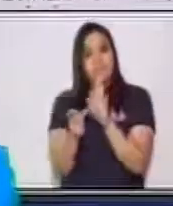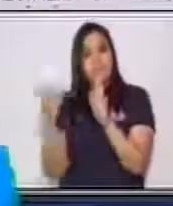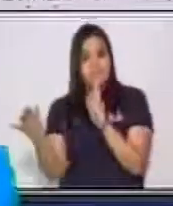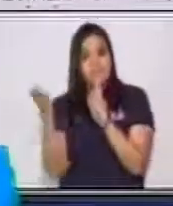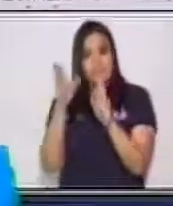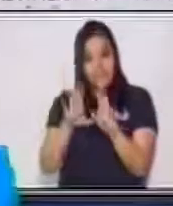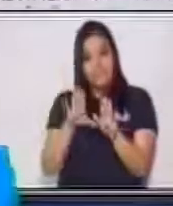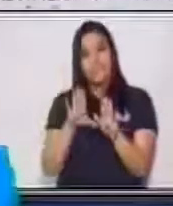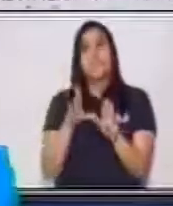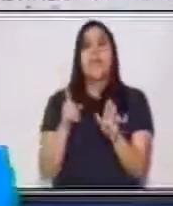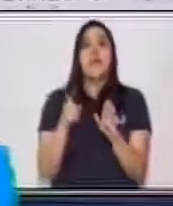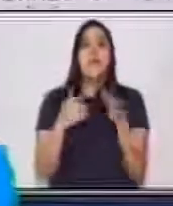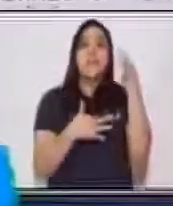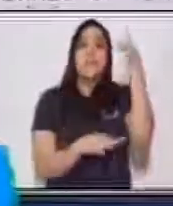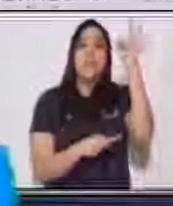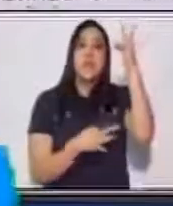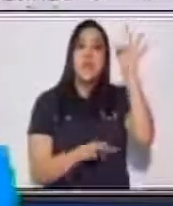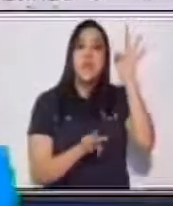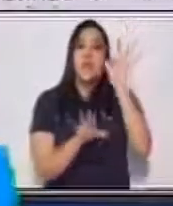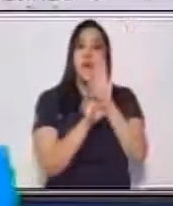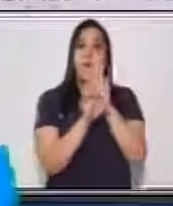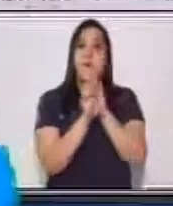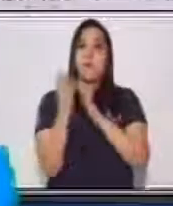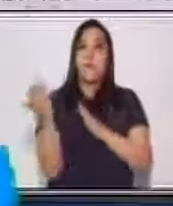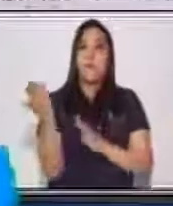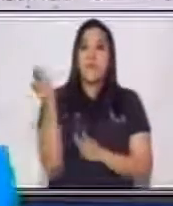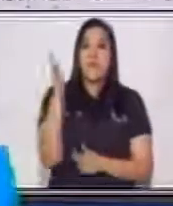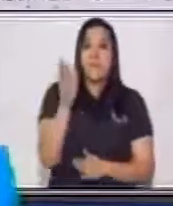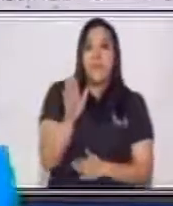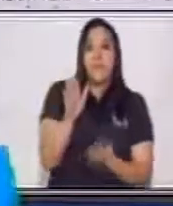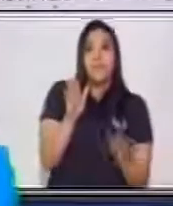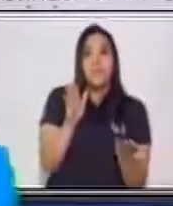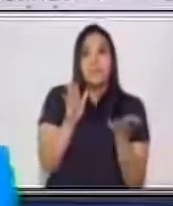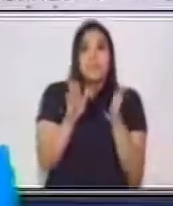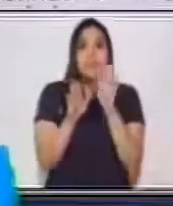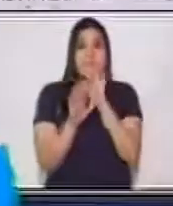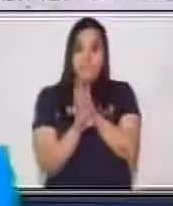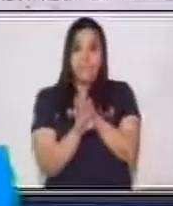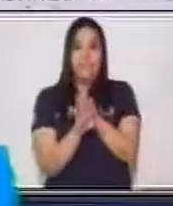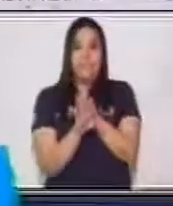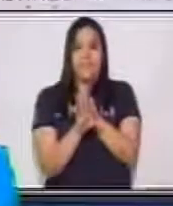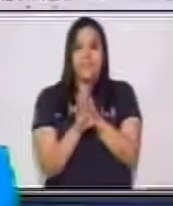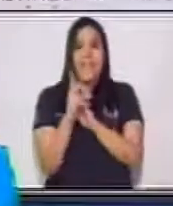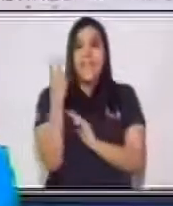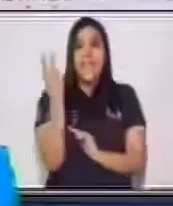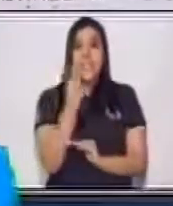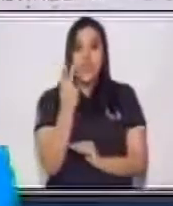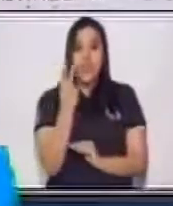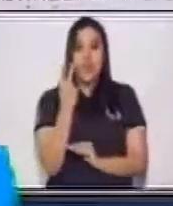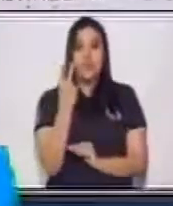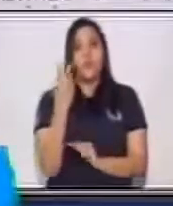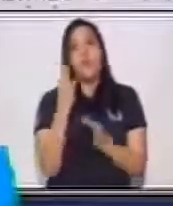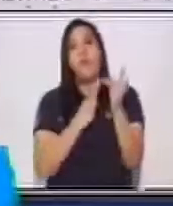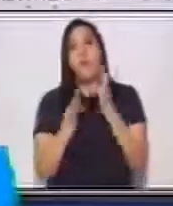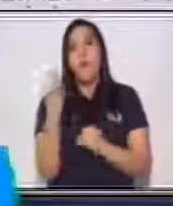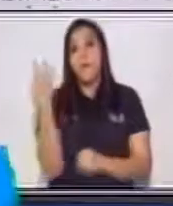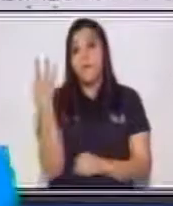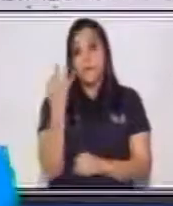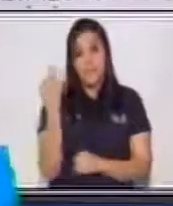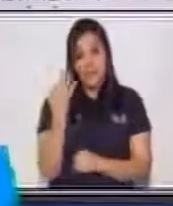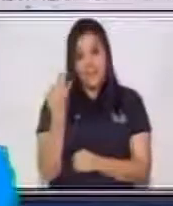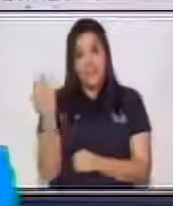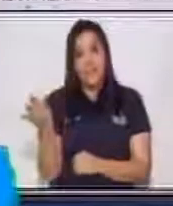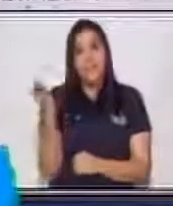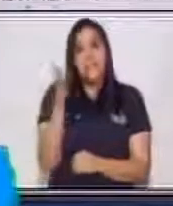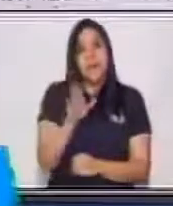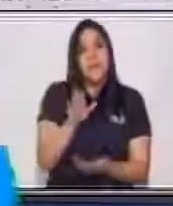nuestra hoja y lo que hacemos es doblarlo hacia adentro en dos partes, en tres partes, para